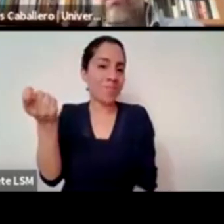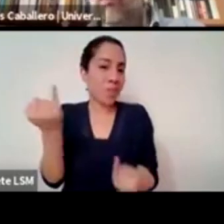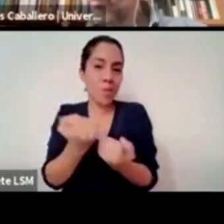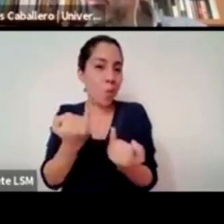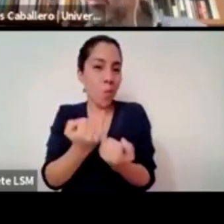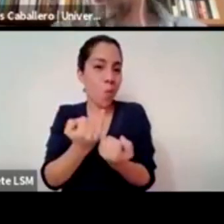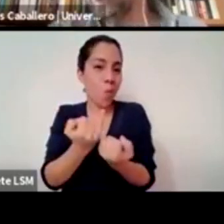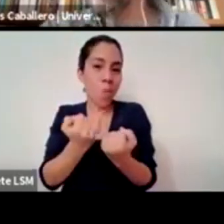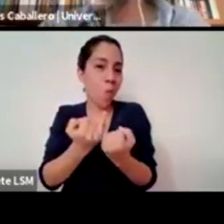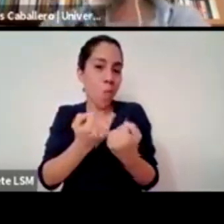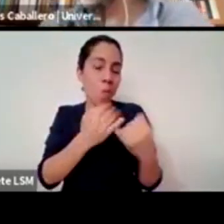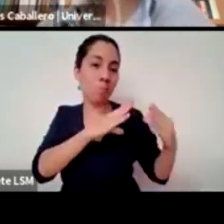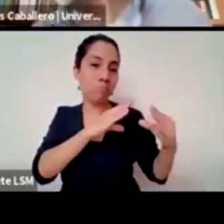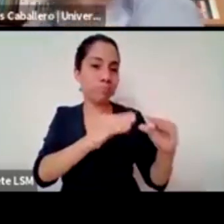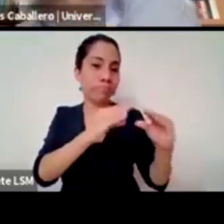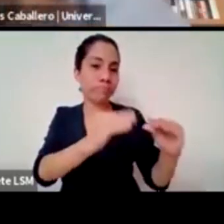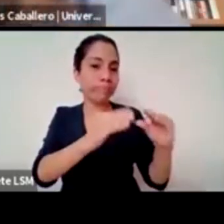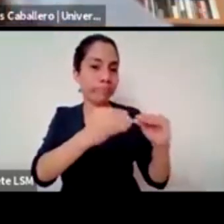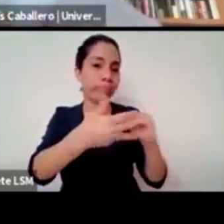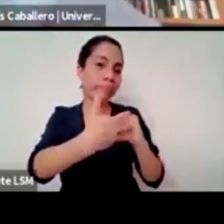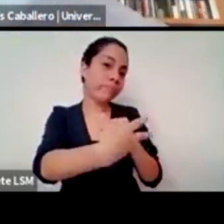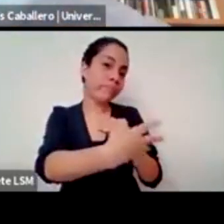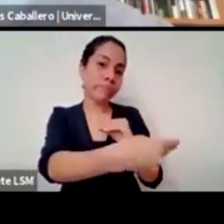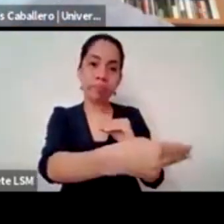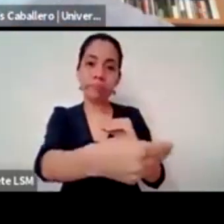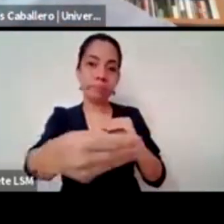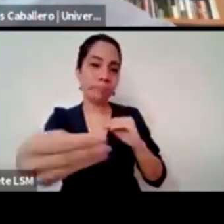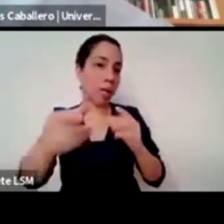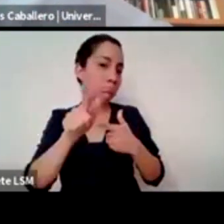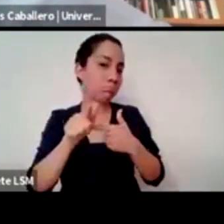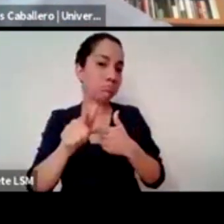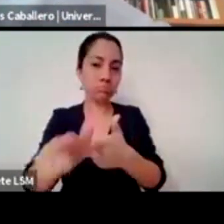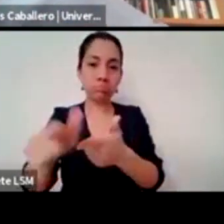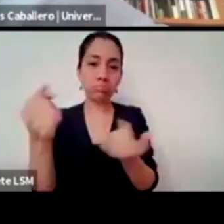religiones ese patriarcado tercero